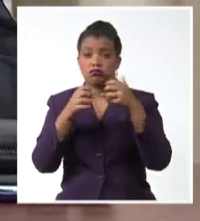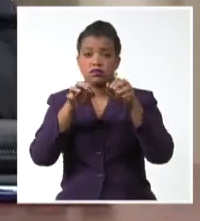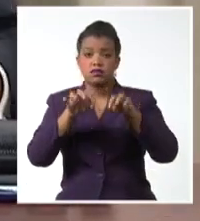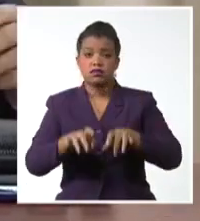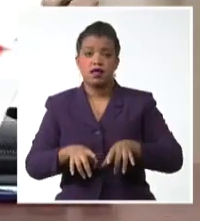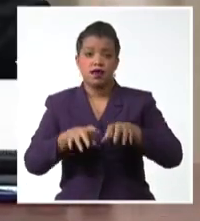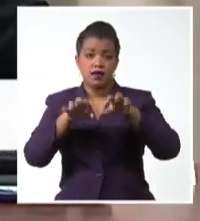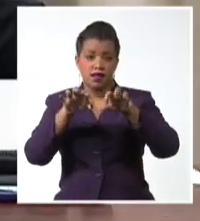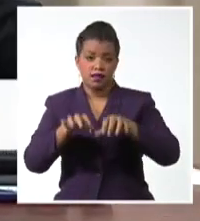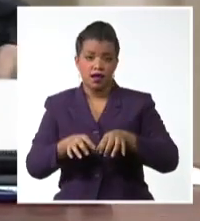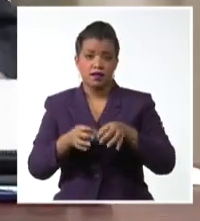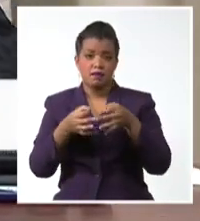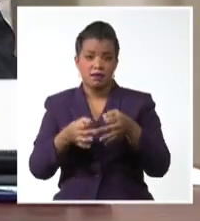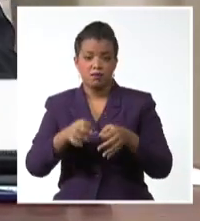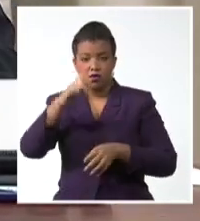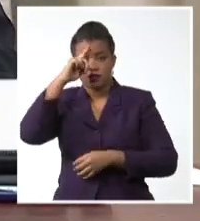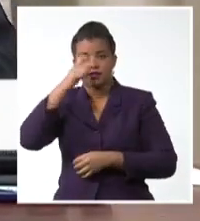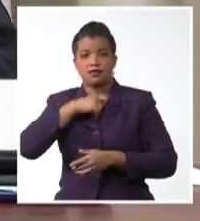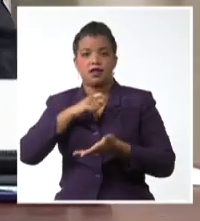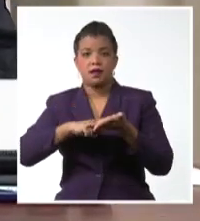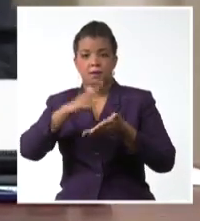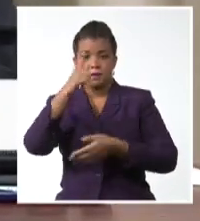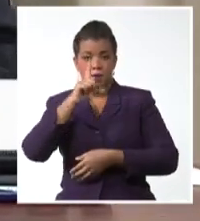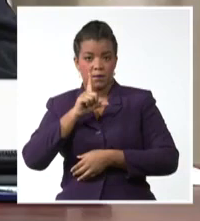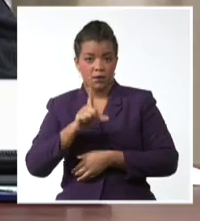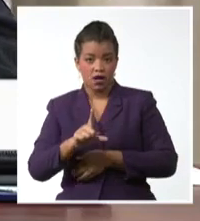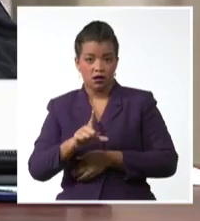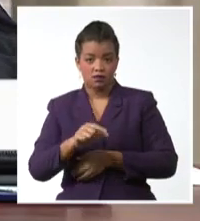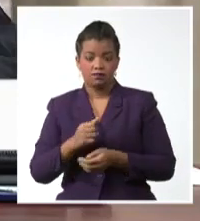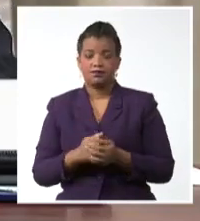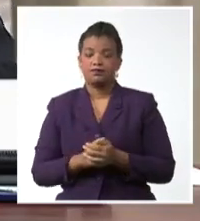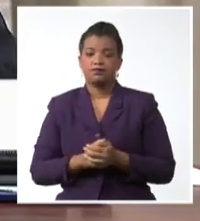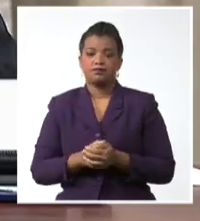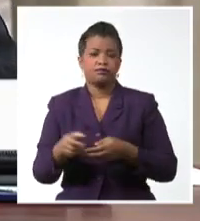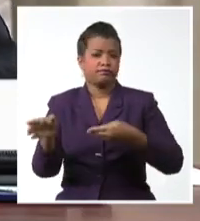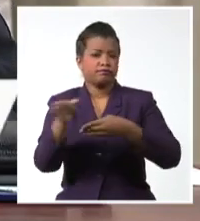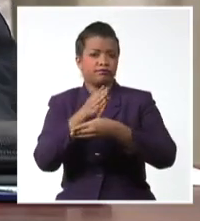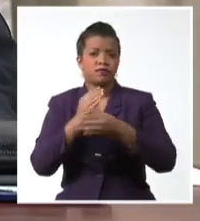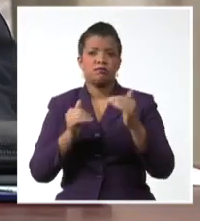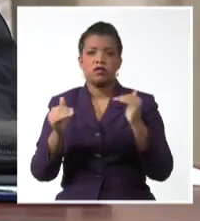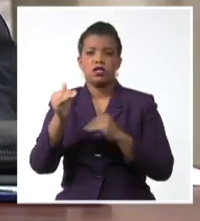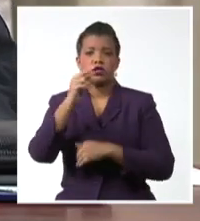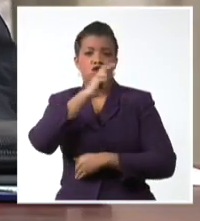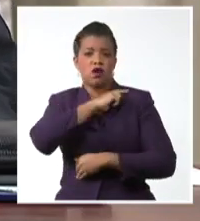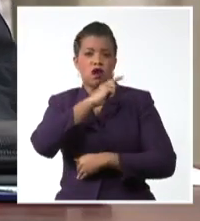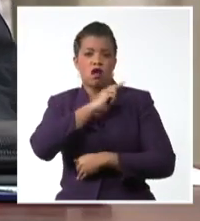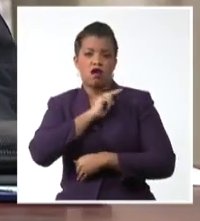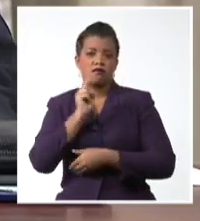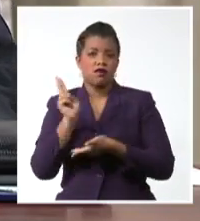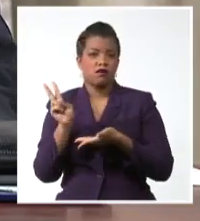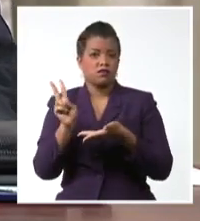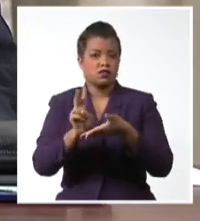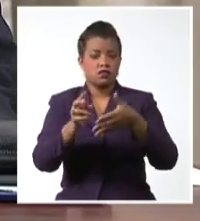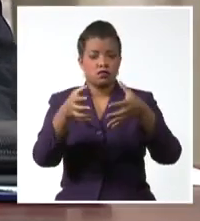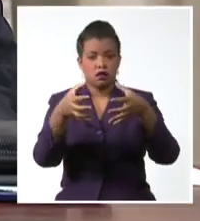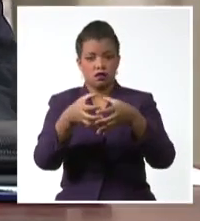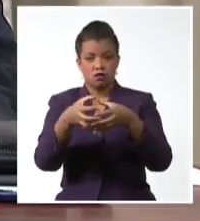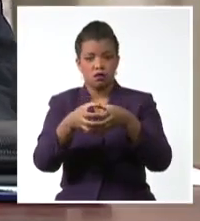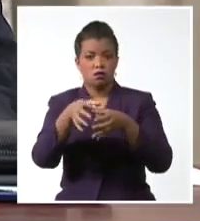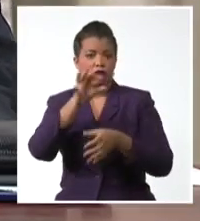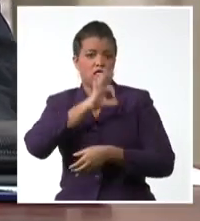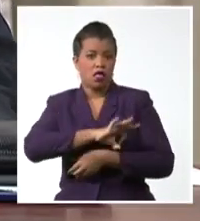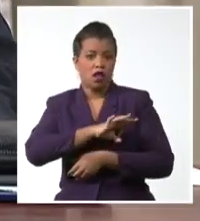ejecutiva de la CEPAL distinguidos ministros jefes de delegaciones delegados e invitados